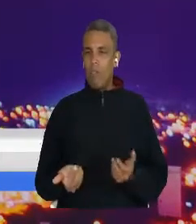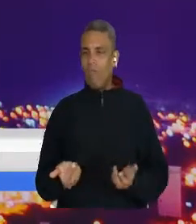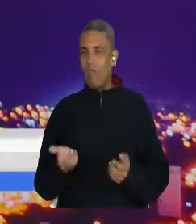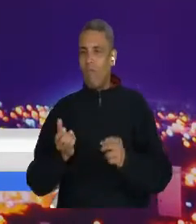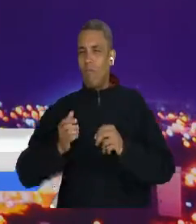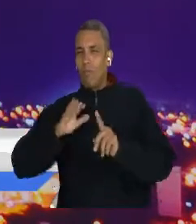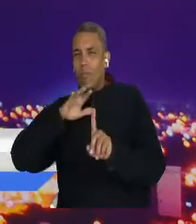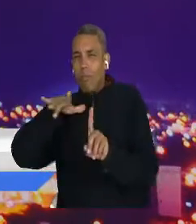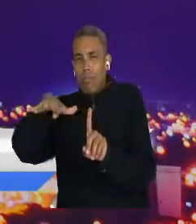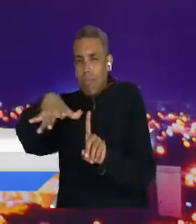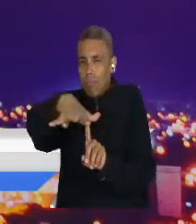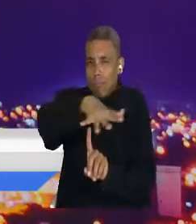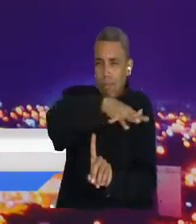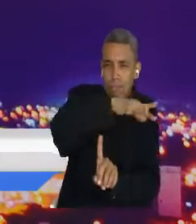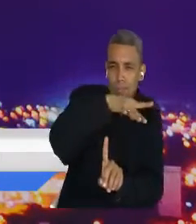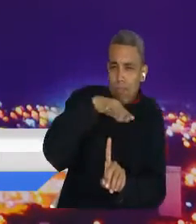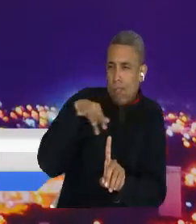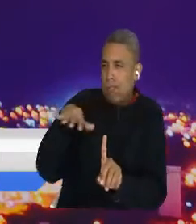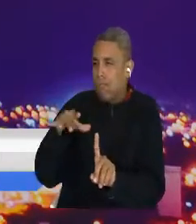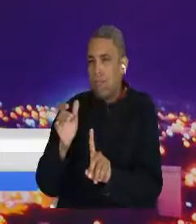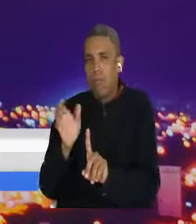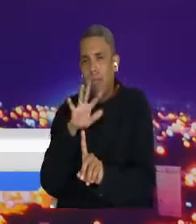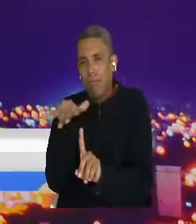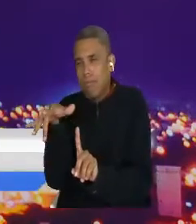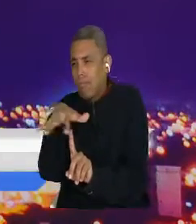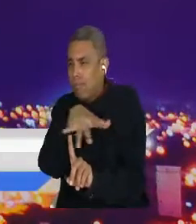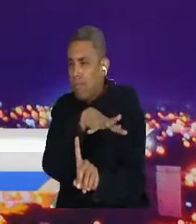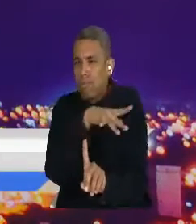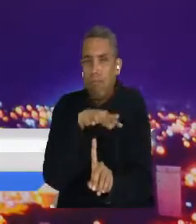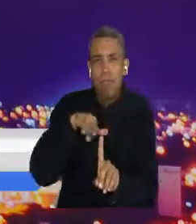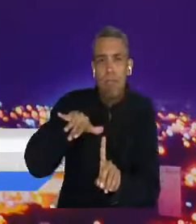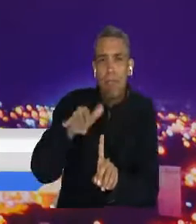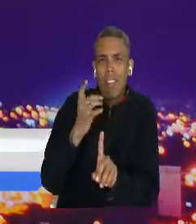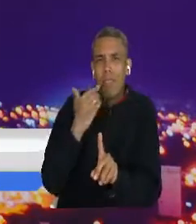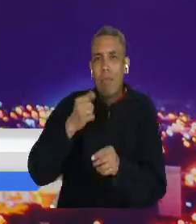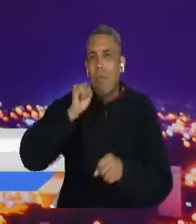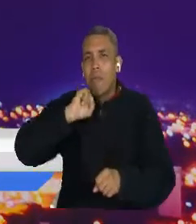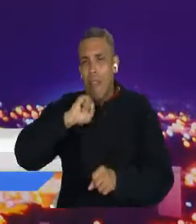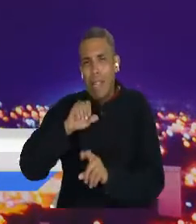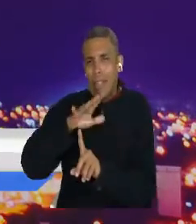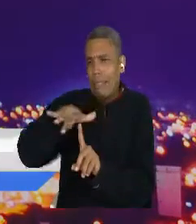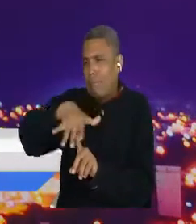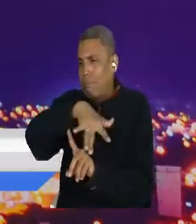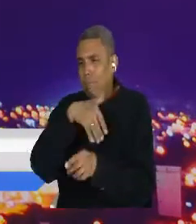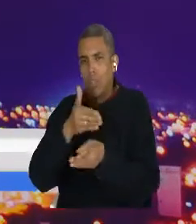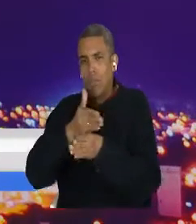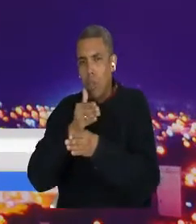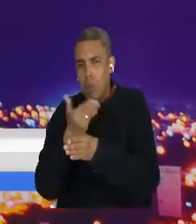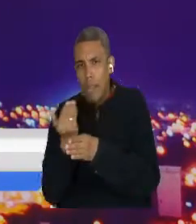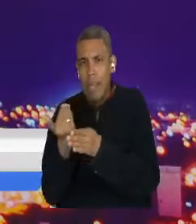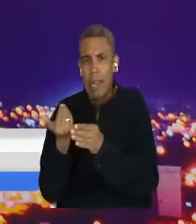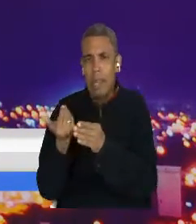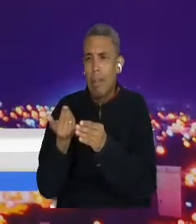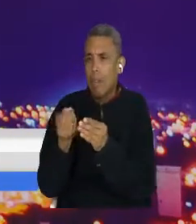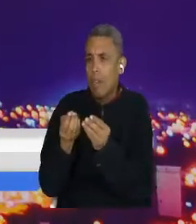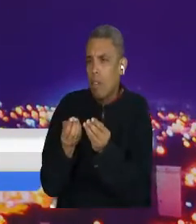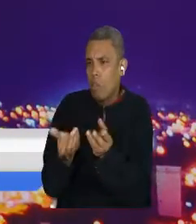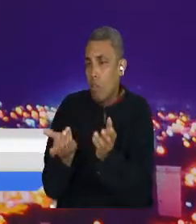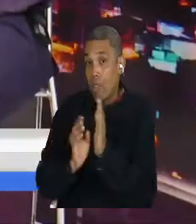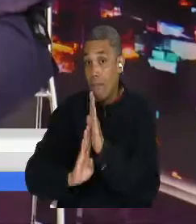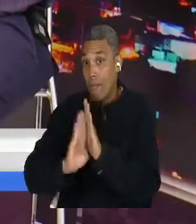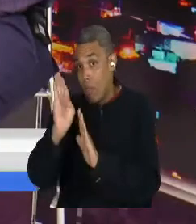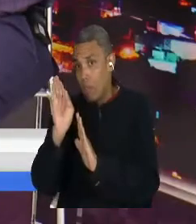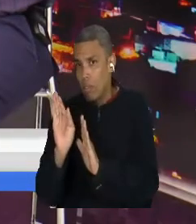actuales, los contextos en los que nos vemos nosotros como municipio, como región, como nación. Y qué bueno que estos